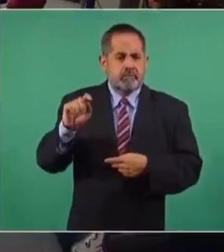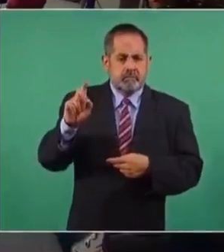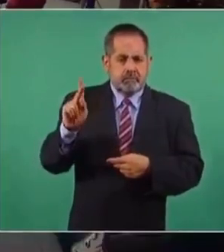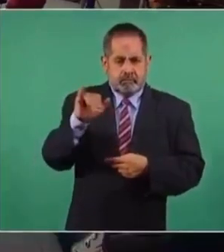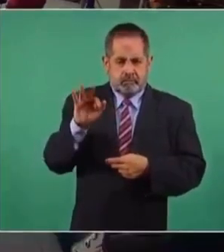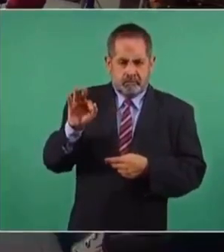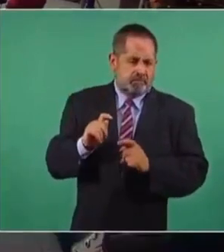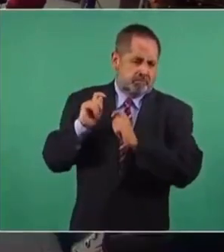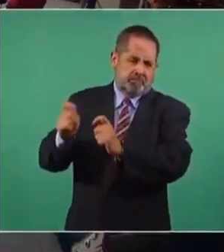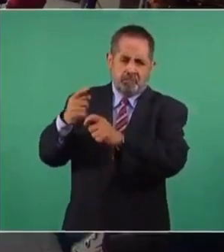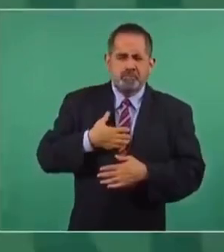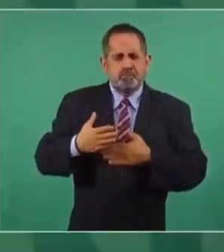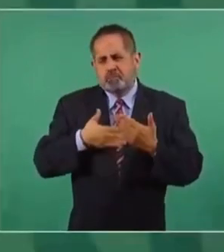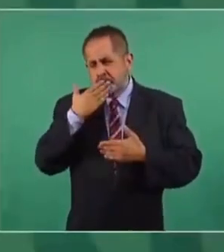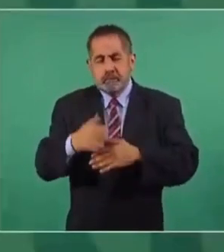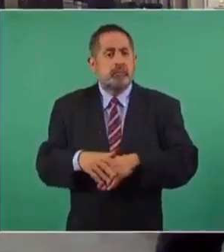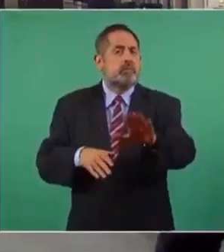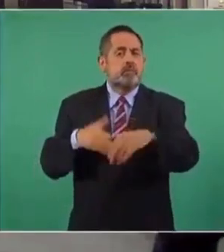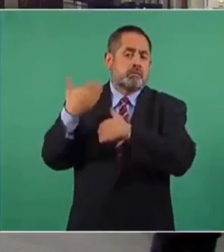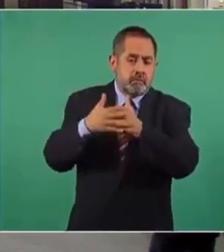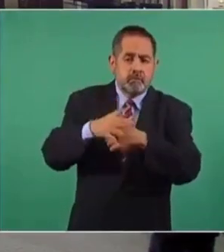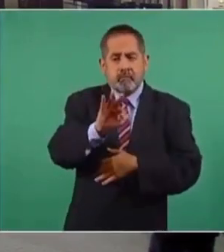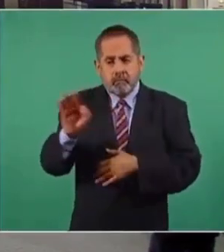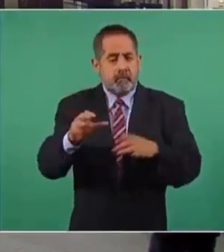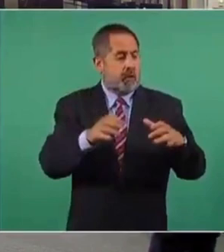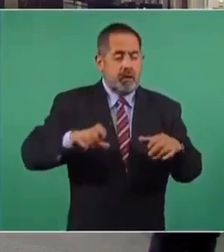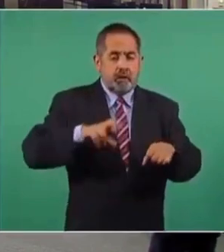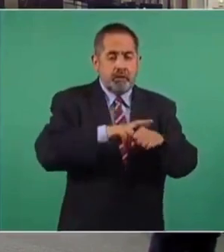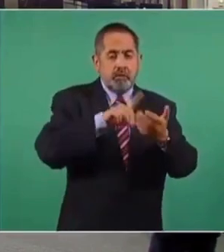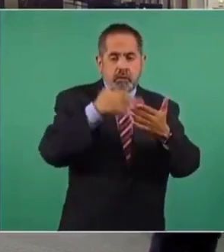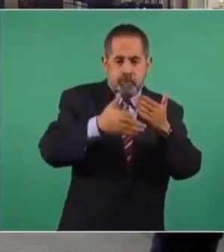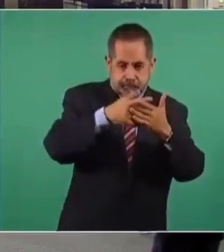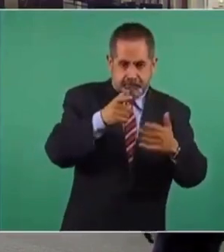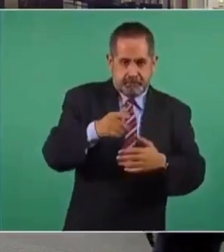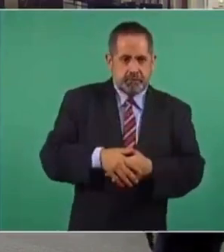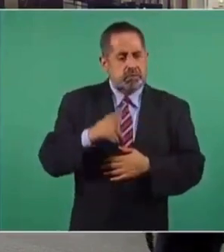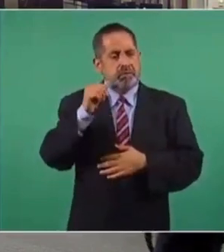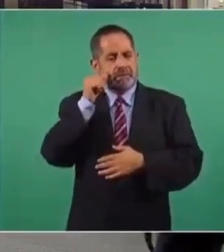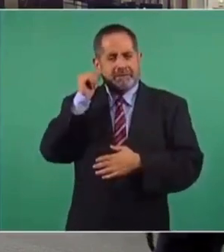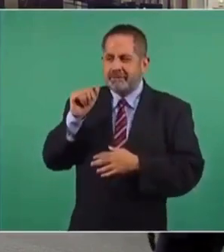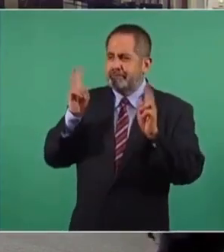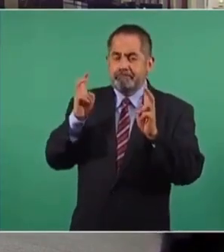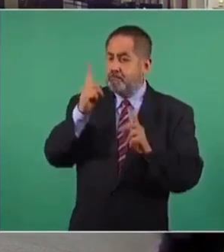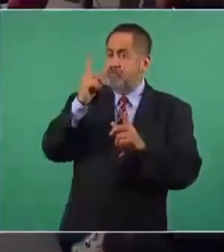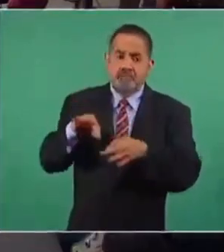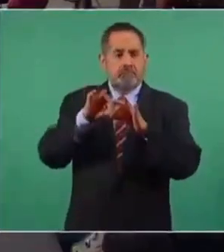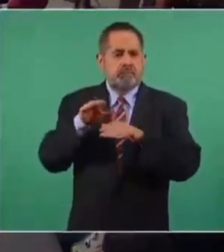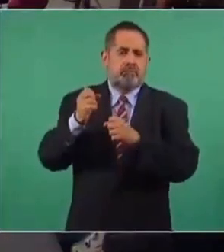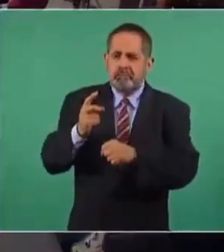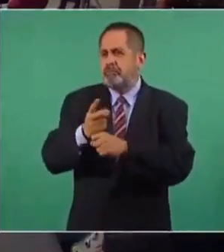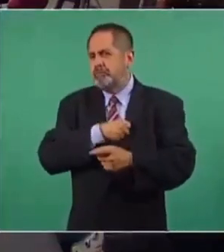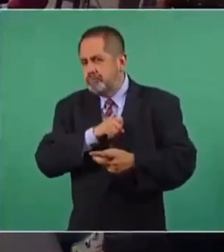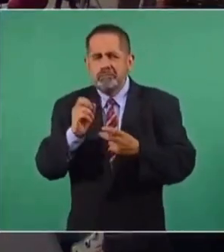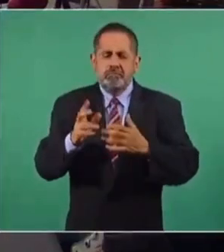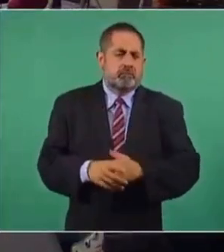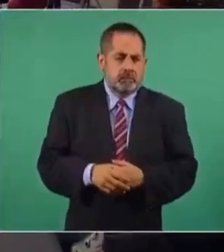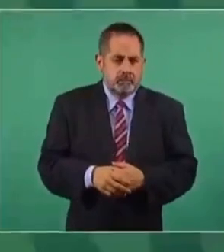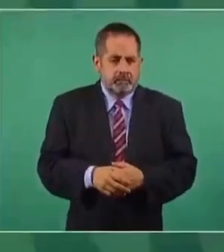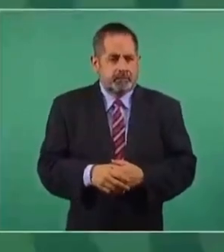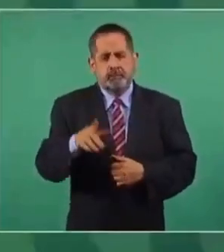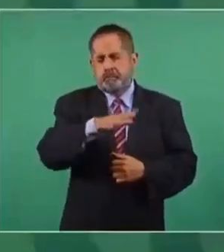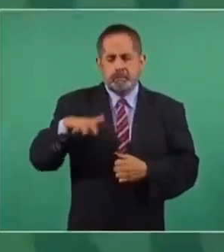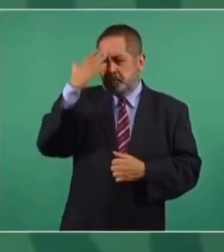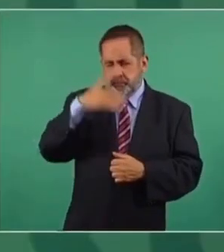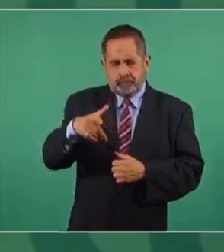Electoral. ¿Hay fecha para las reuniones con los gobernadores que faltan? Y preguntarle si hay algún tema que destacó en esta reunión del día de ayer de seguridad, de salud o… Todos están